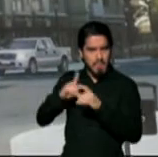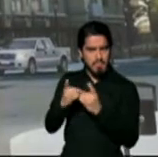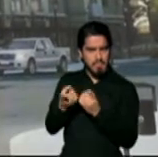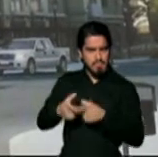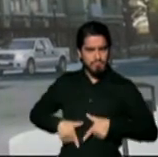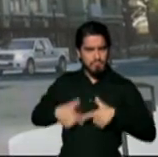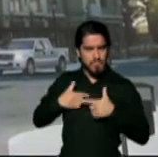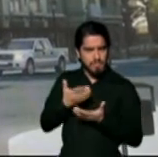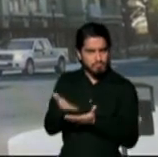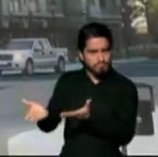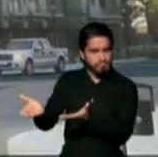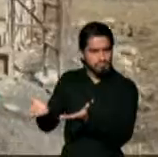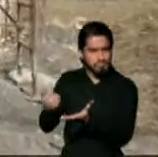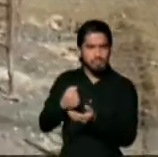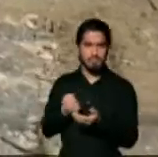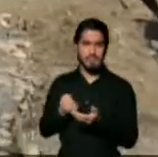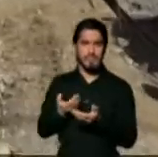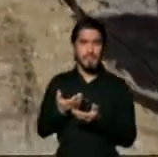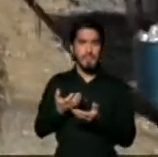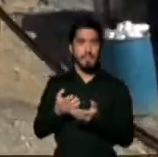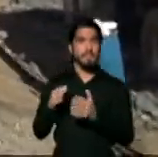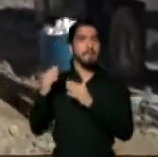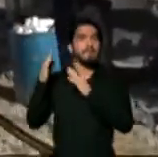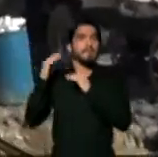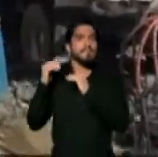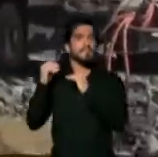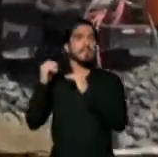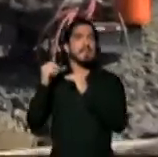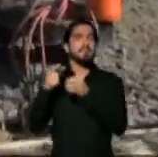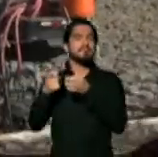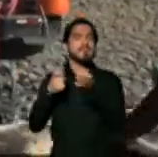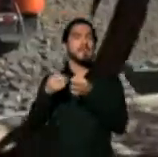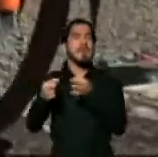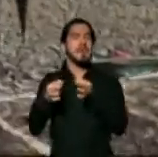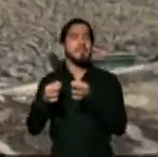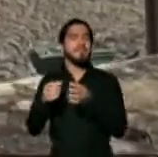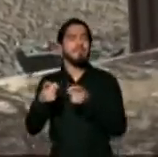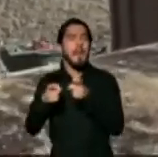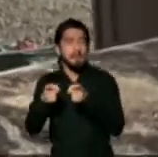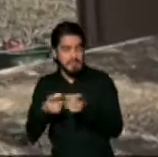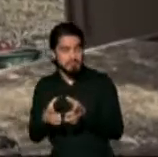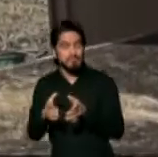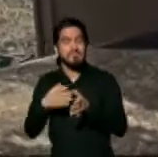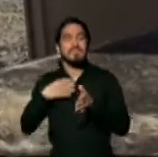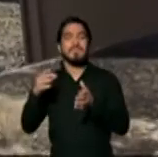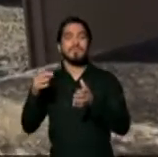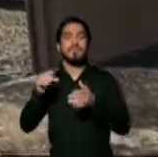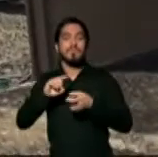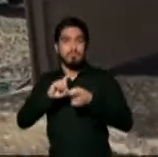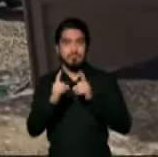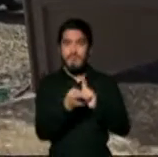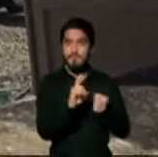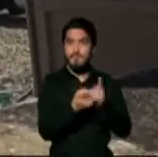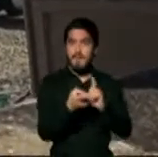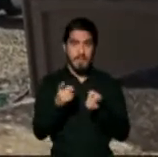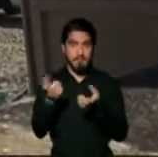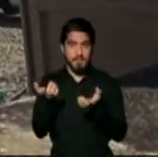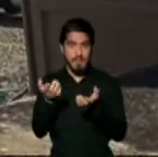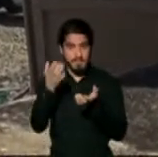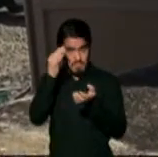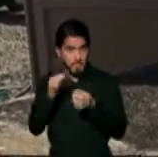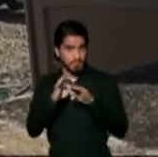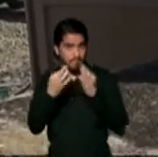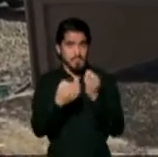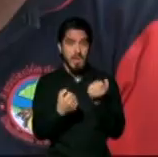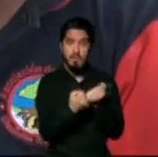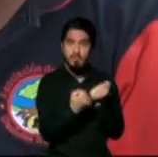administración tenga la sensibilidad que según colón no tuvo la administración saliente para atender los reclamos de las 23 familias que buscan regresar a